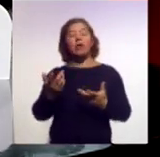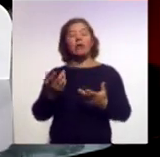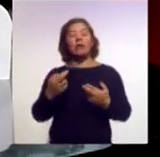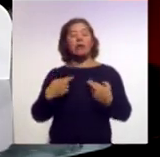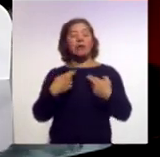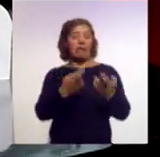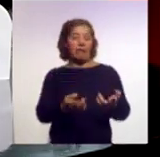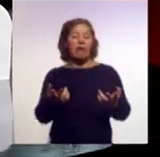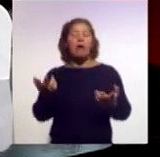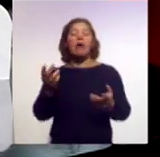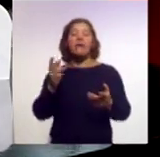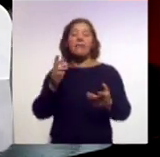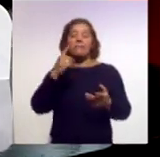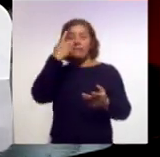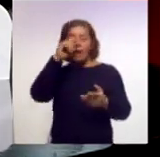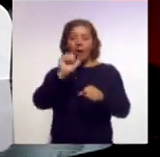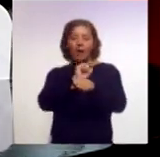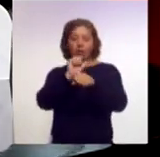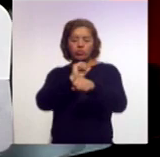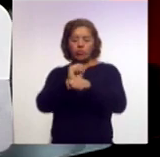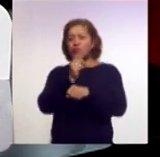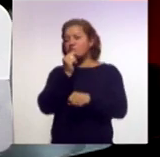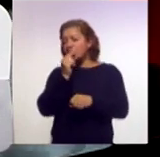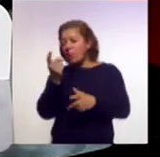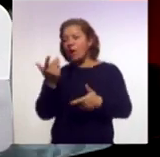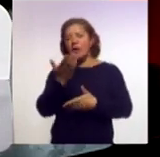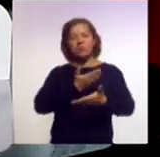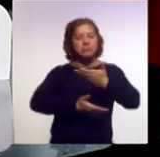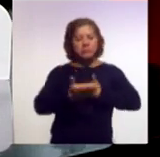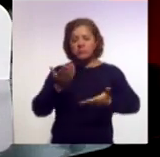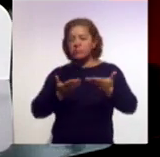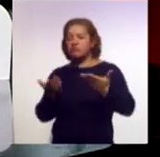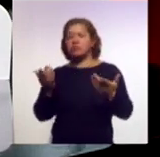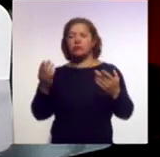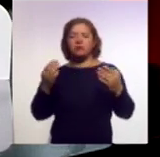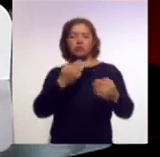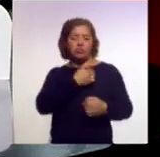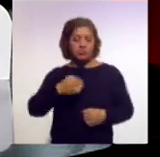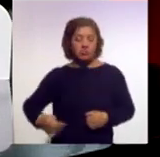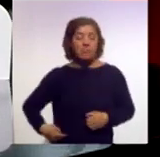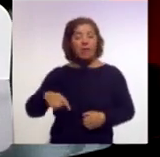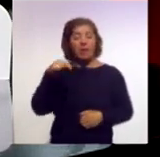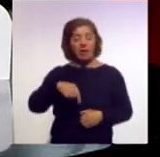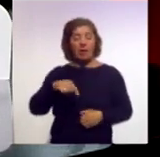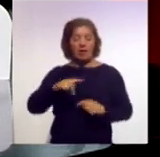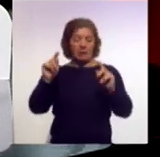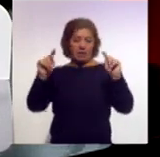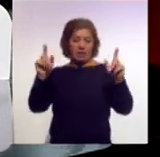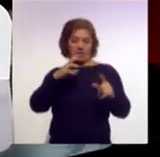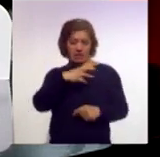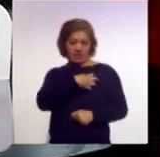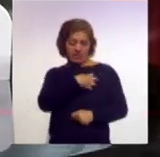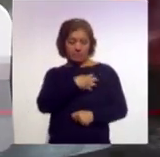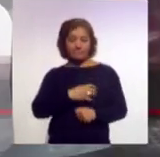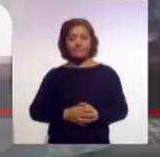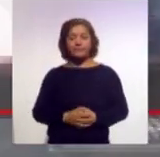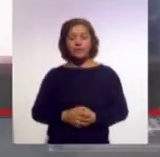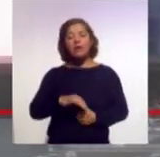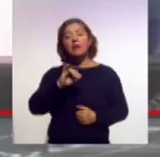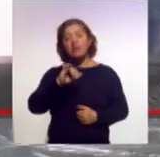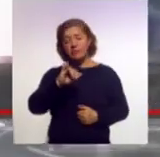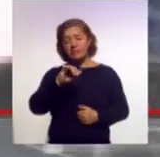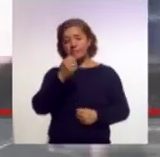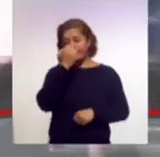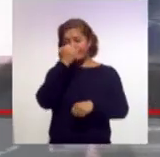destinarán a la seguridad y servicios municipales aquí en Tlaxcala. Así es, Mario. El secretario de Gobierno,